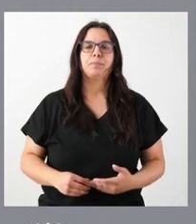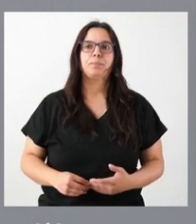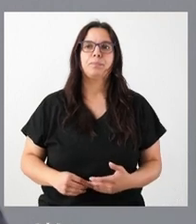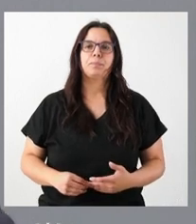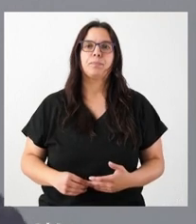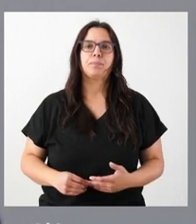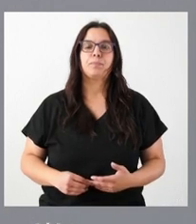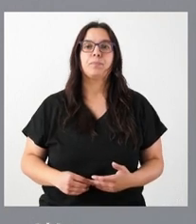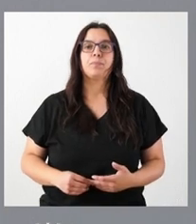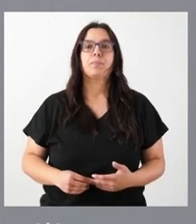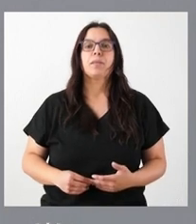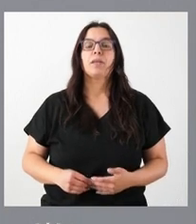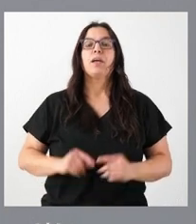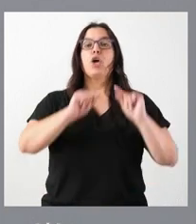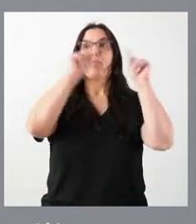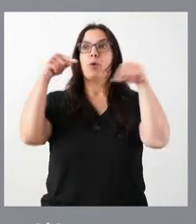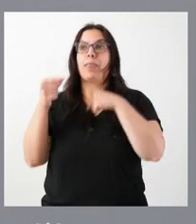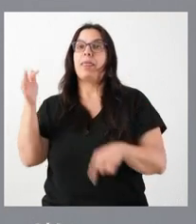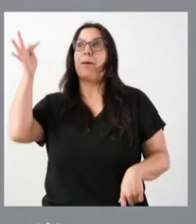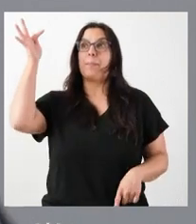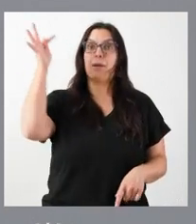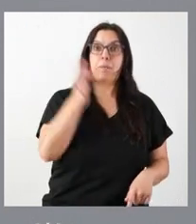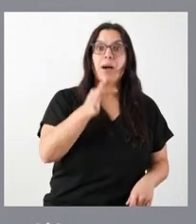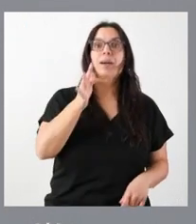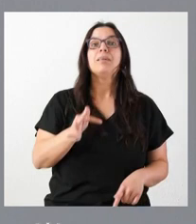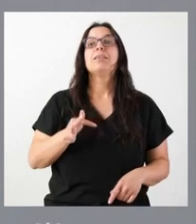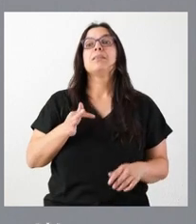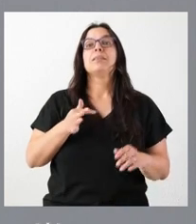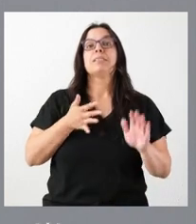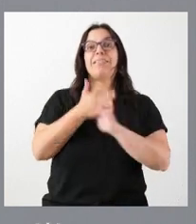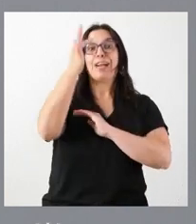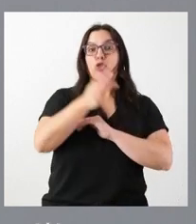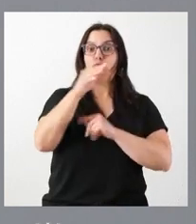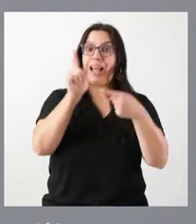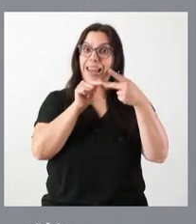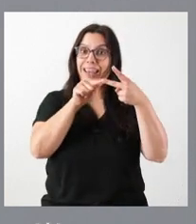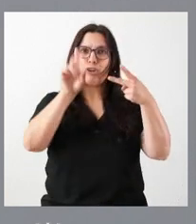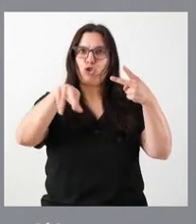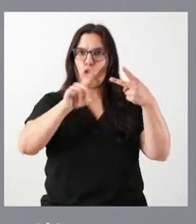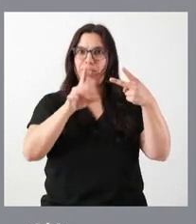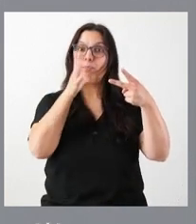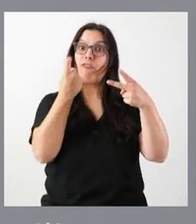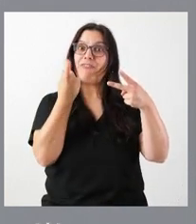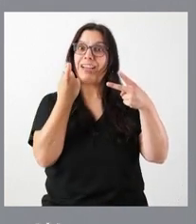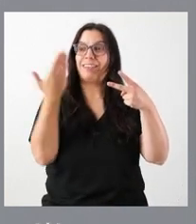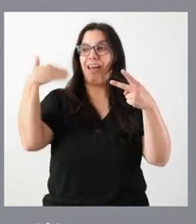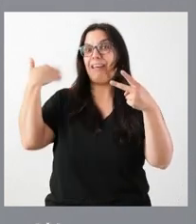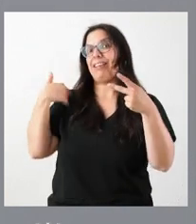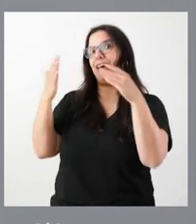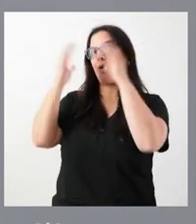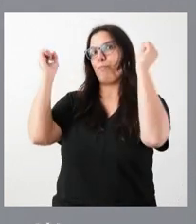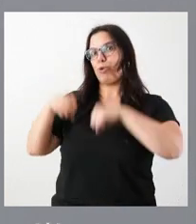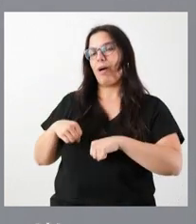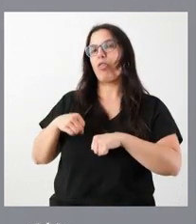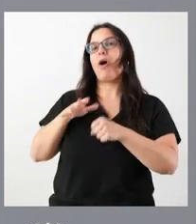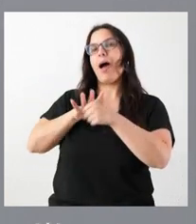para sumar el conjunto de las provincias habría que sumar los que trajimos en su momento en el ámbito rural que están a su disposición